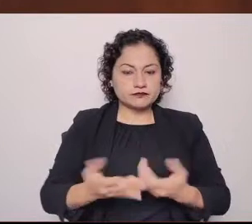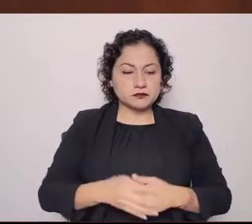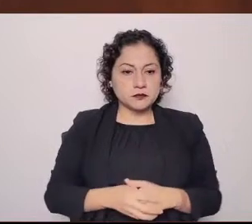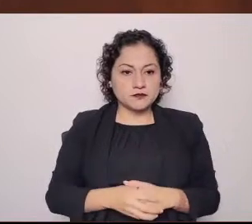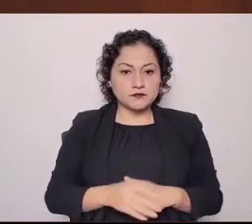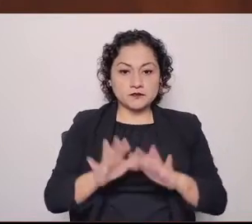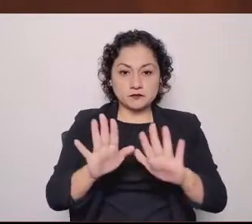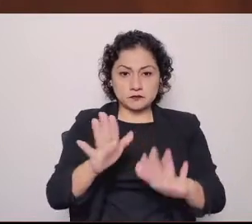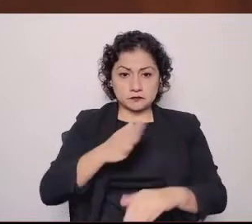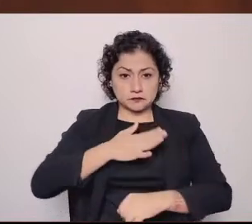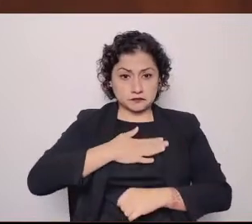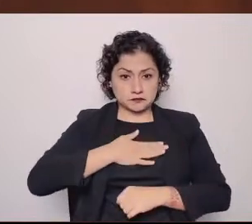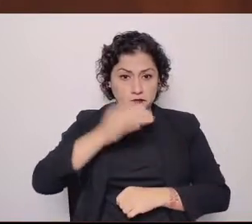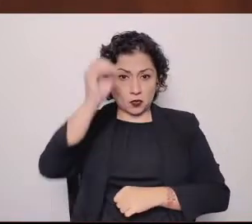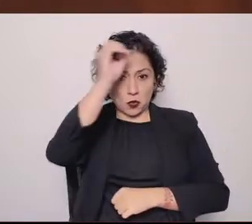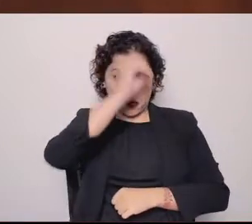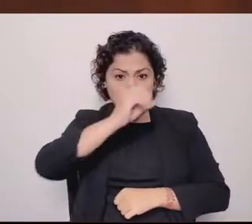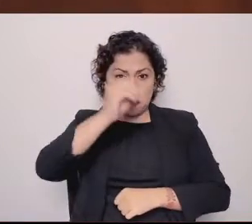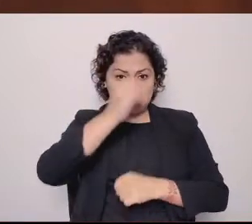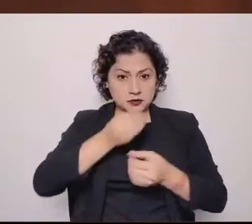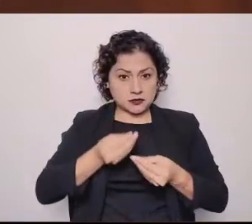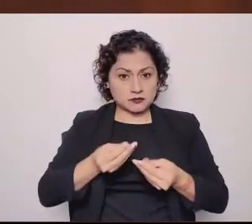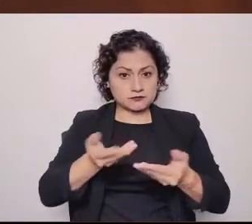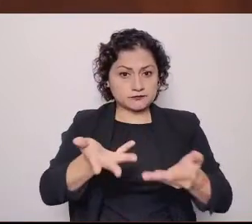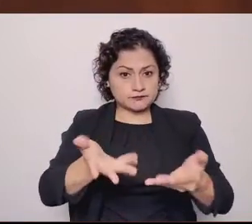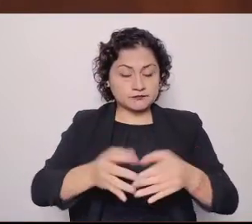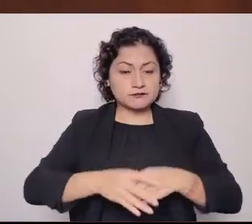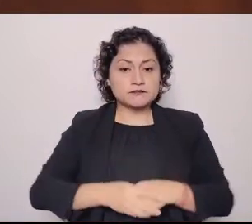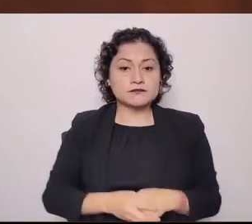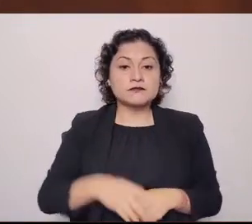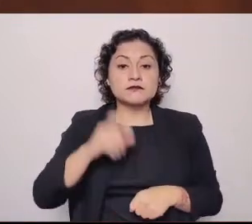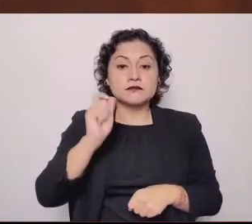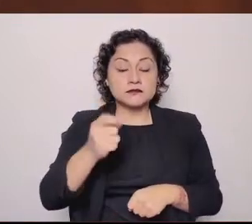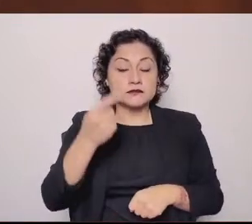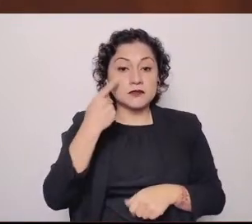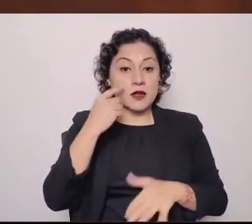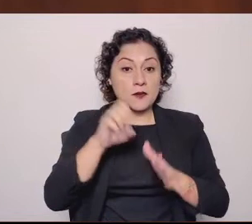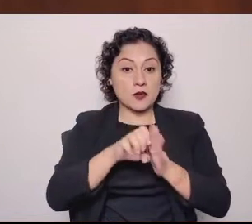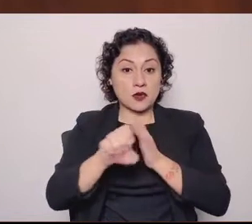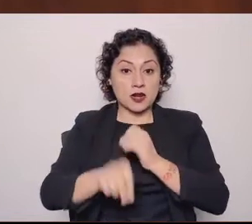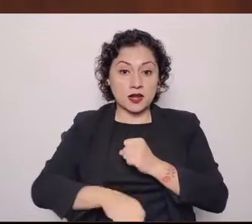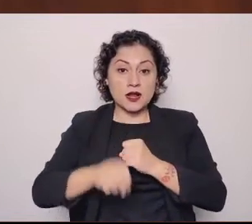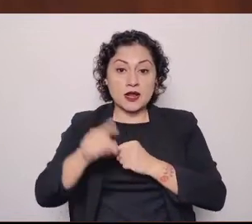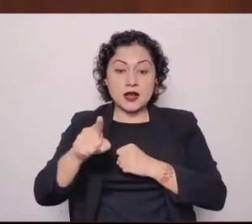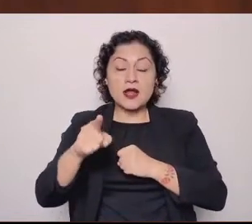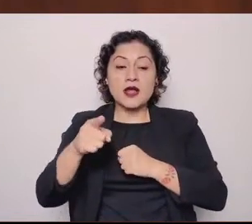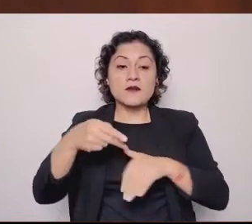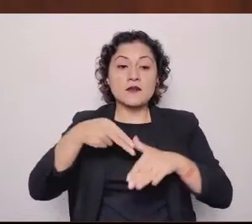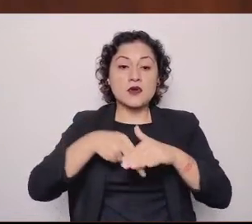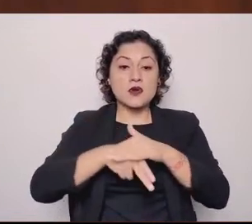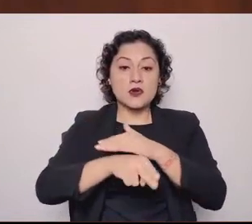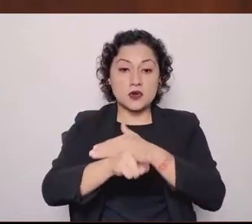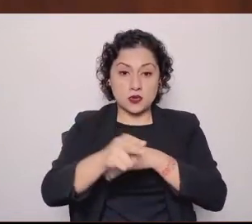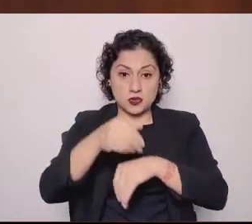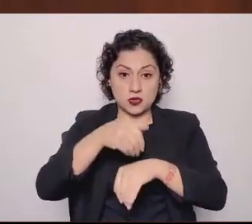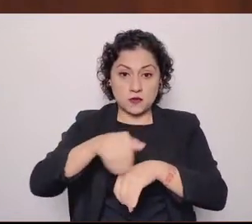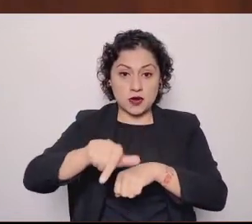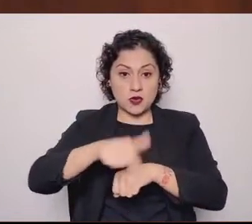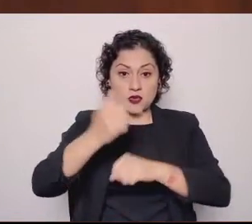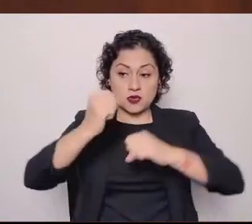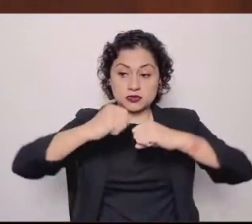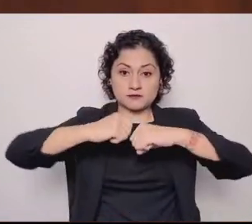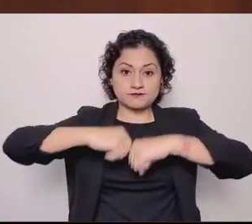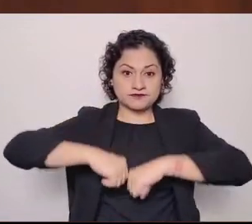en el caso de las víctimas del desplome de la Línea 12 del Metro de la Ciudad de México hace cuatro meses,